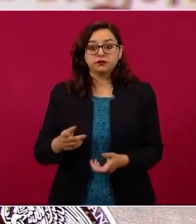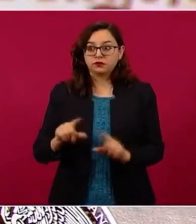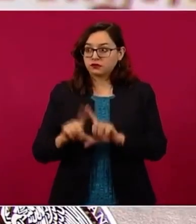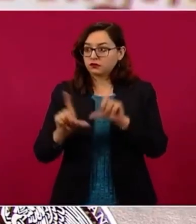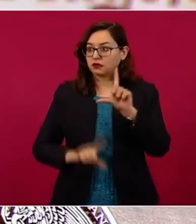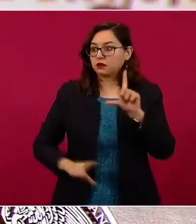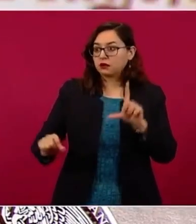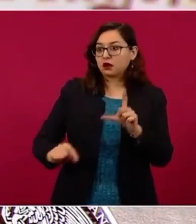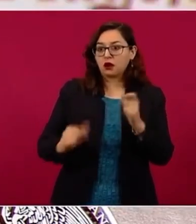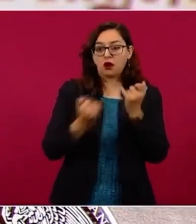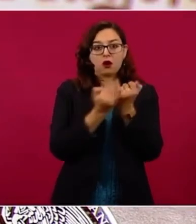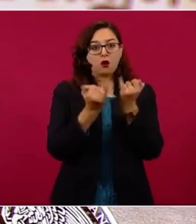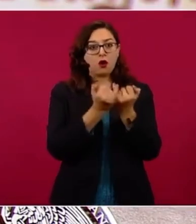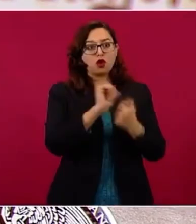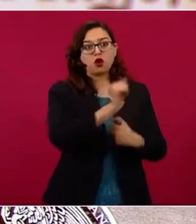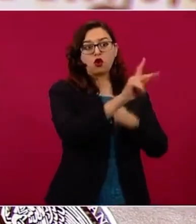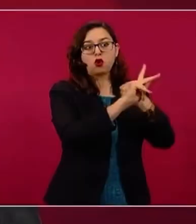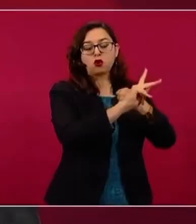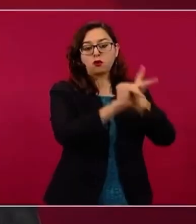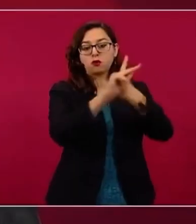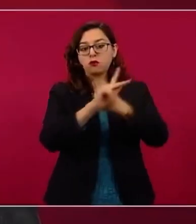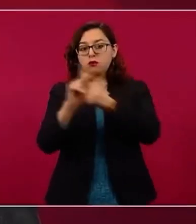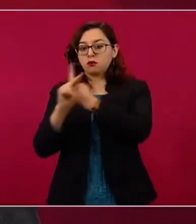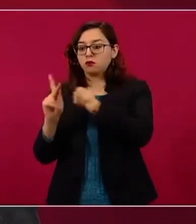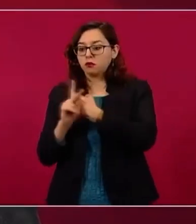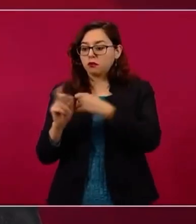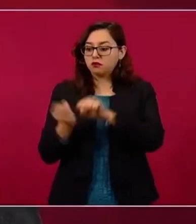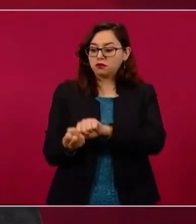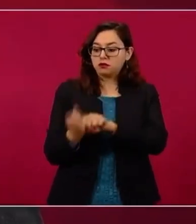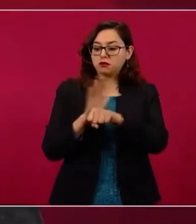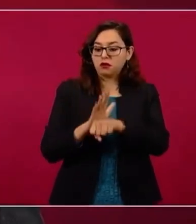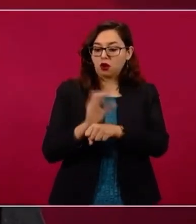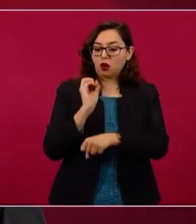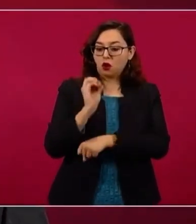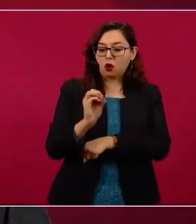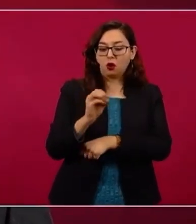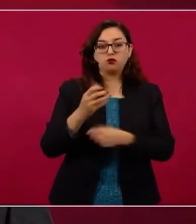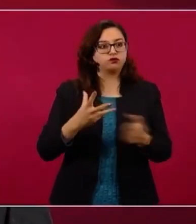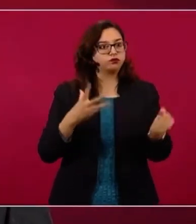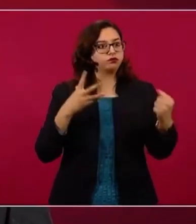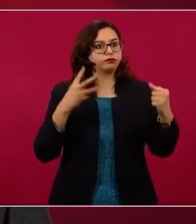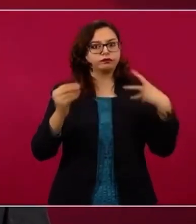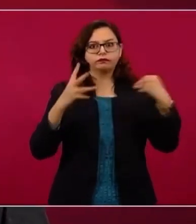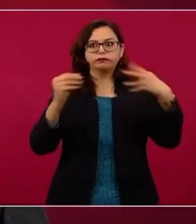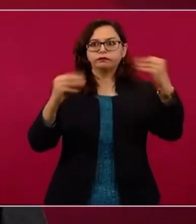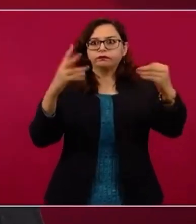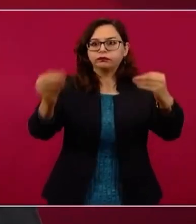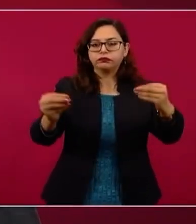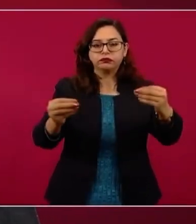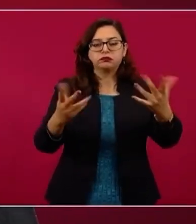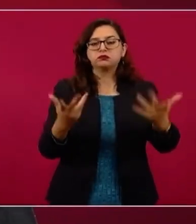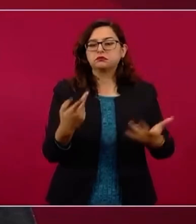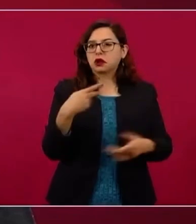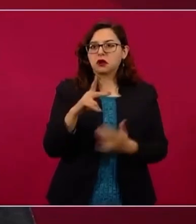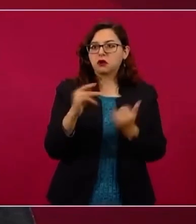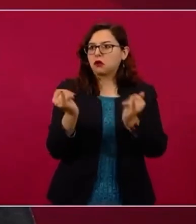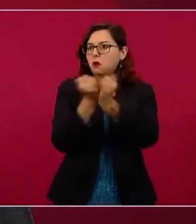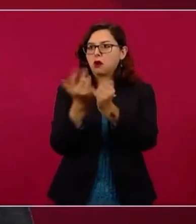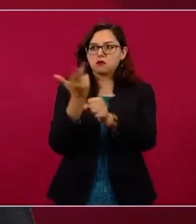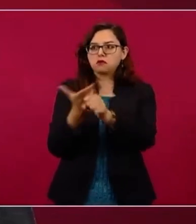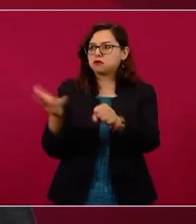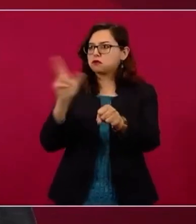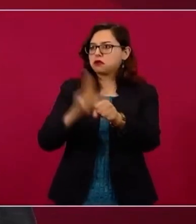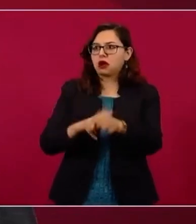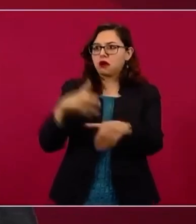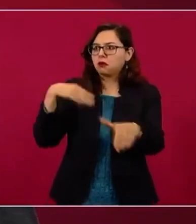en todos los países en donde Ómicron se está volviendo la variante predominante. Esto es para reiterar el mensaje que hemos